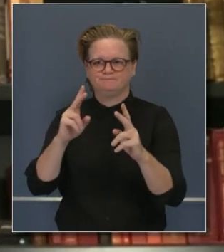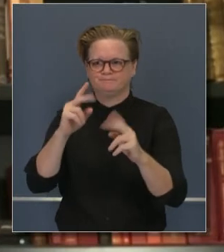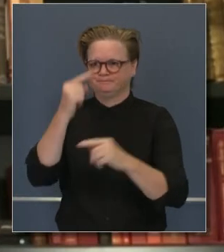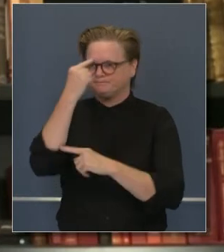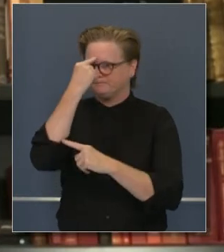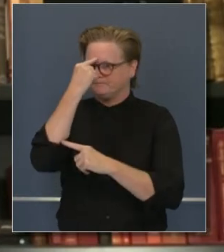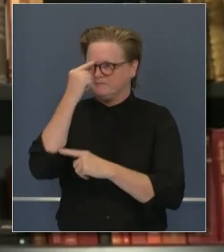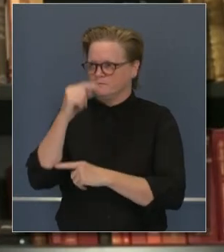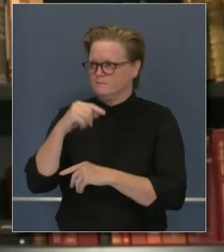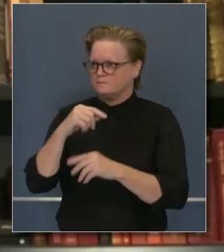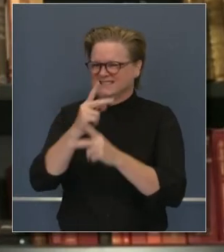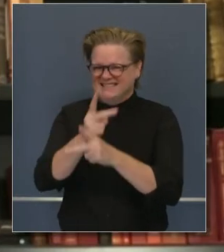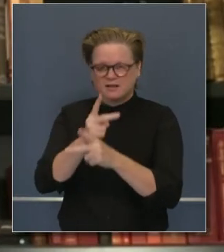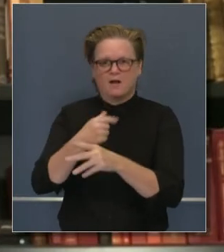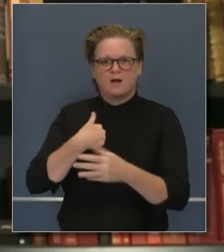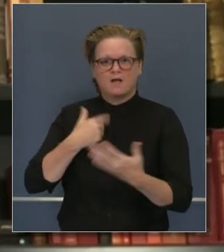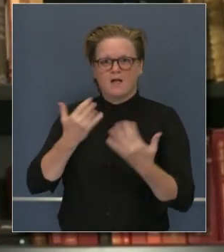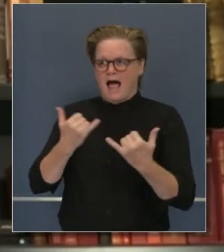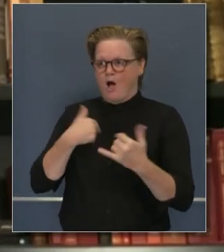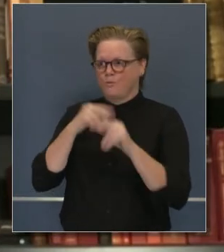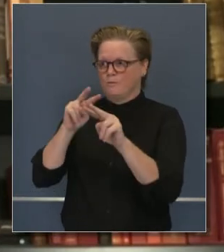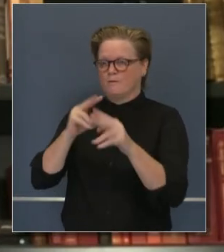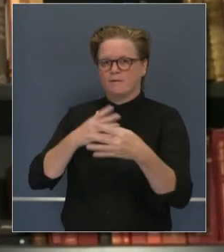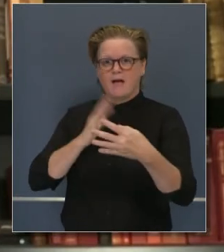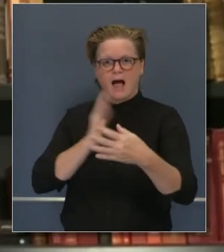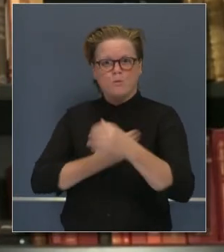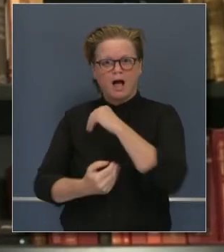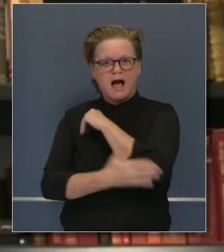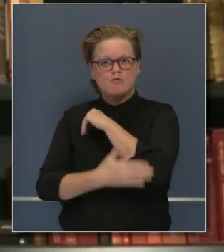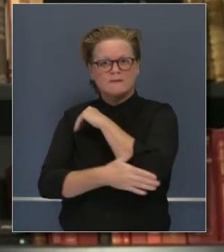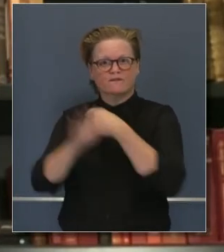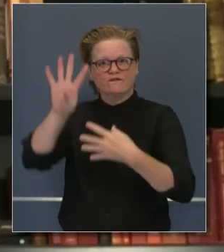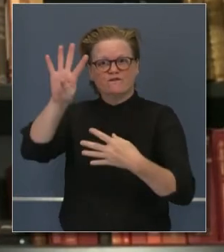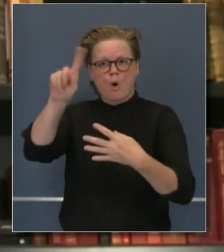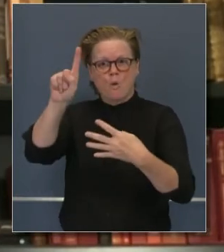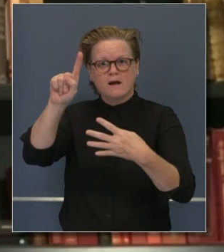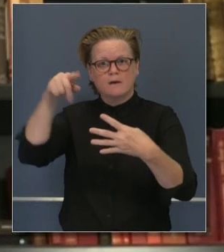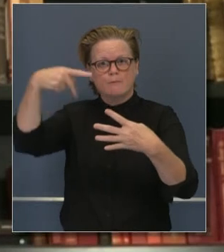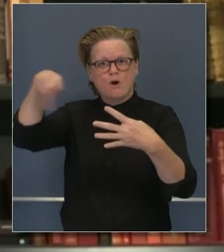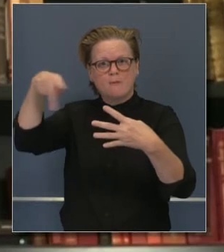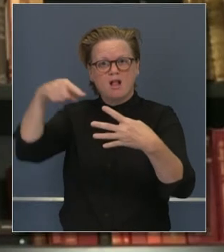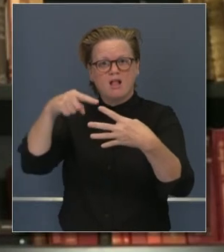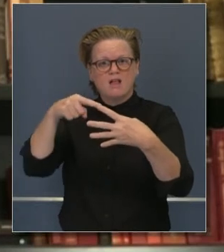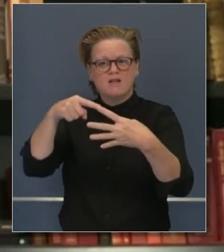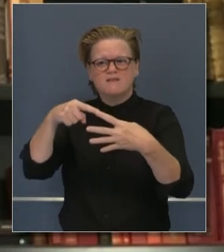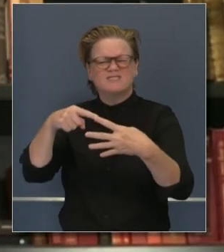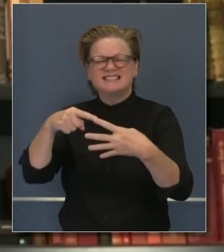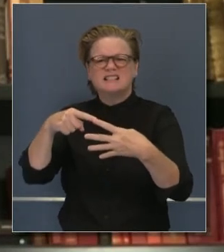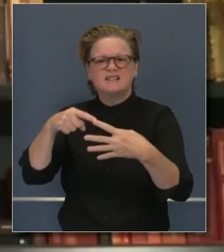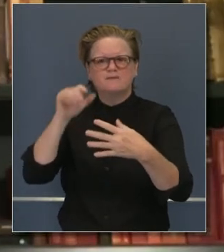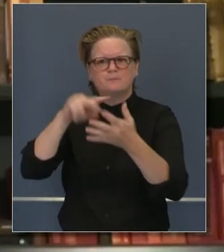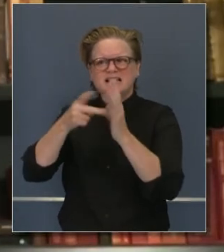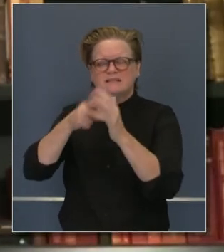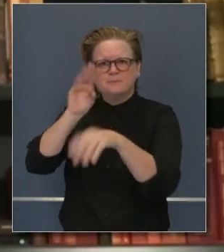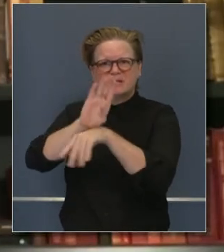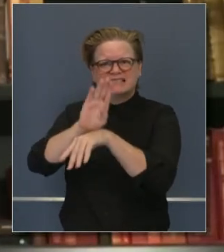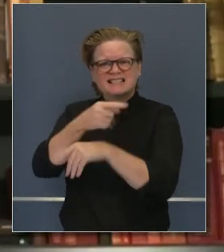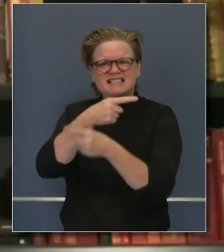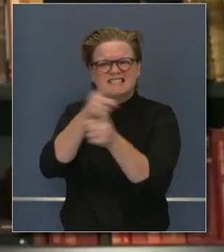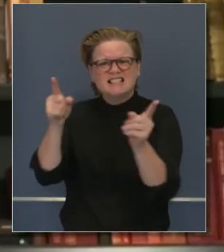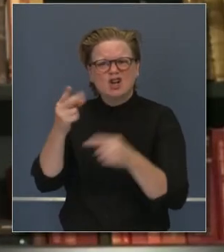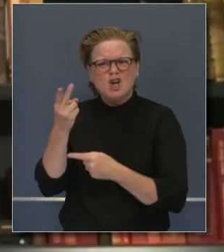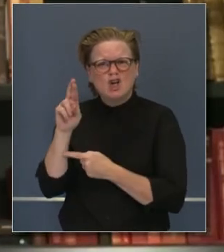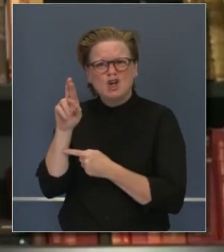41 condados en el nivel morado, el impacto que ha tenido en pequeños negocios, particularmente los